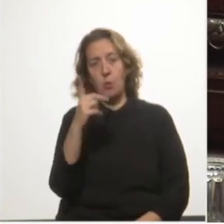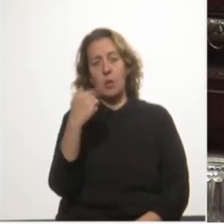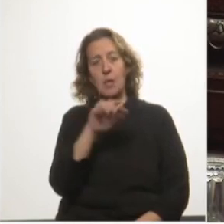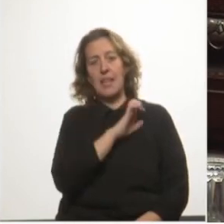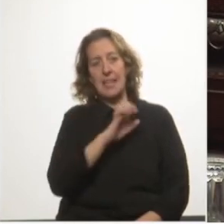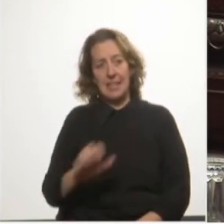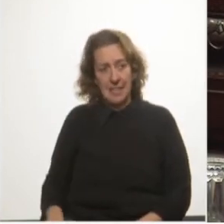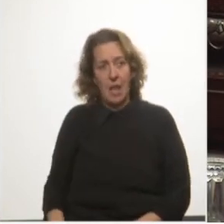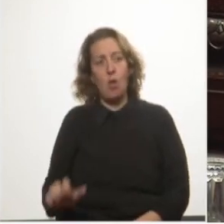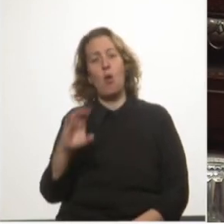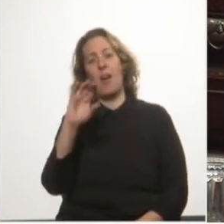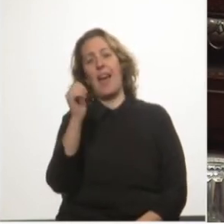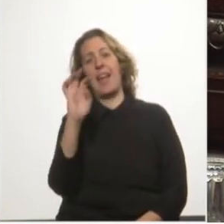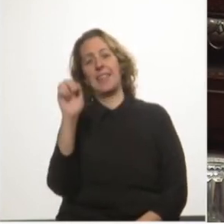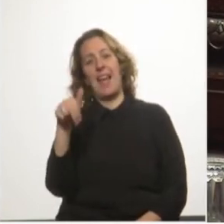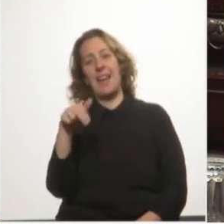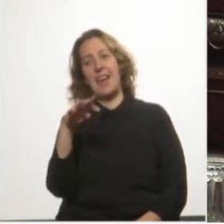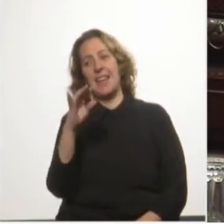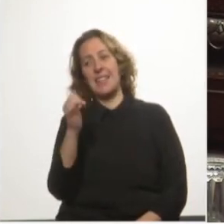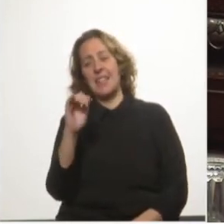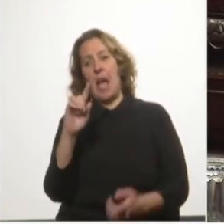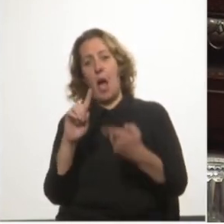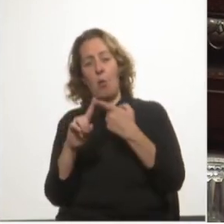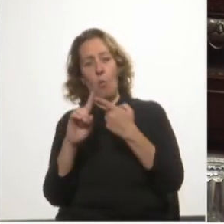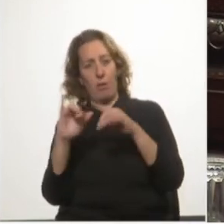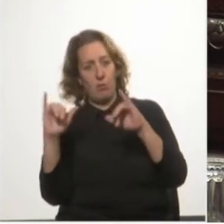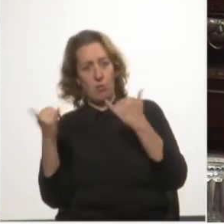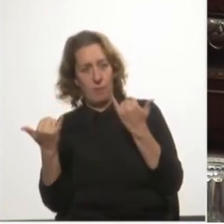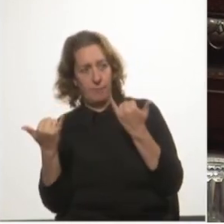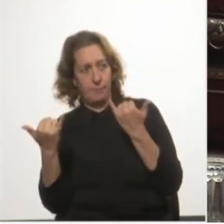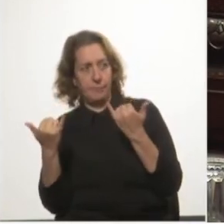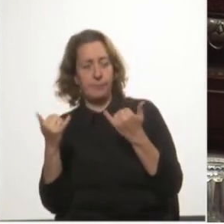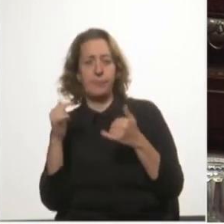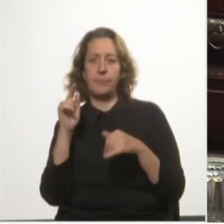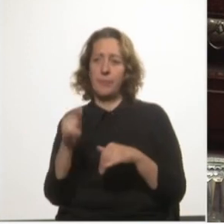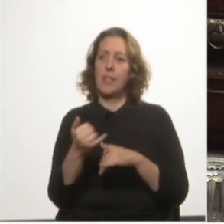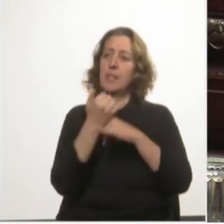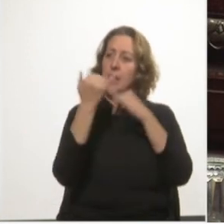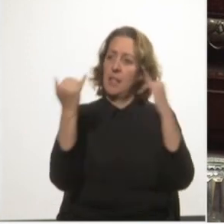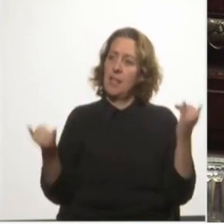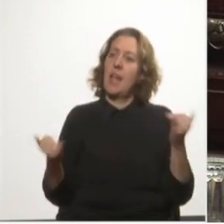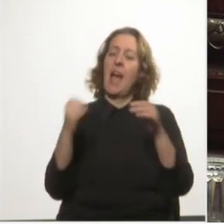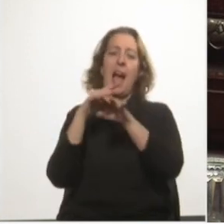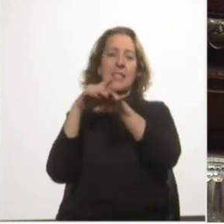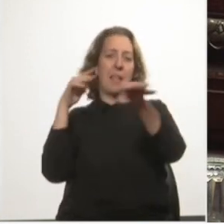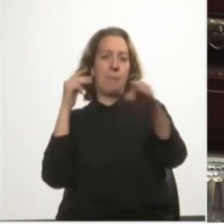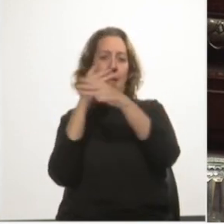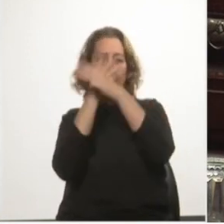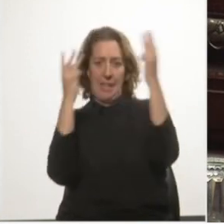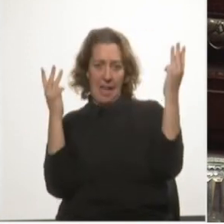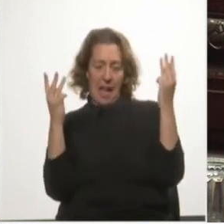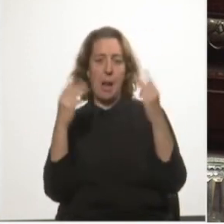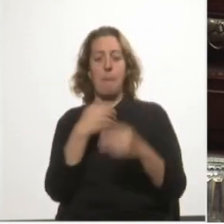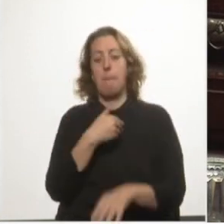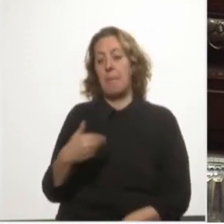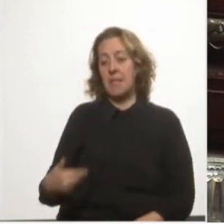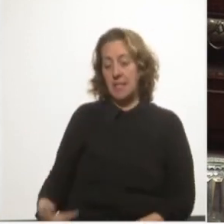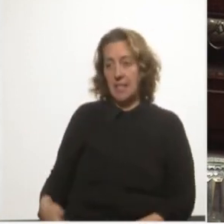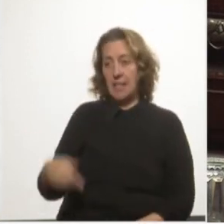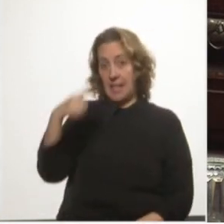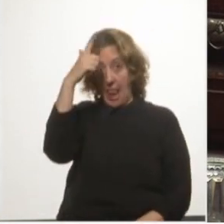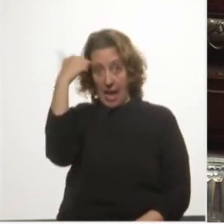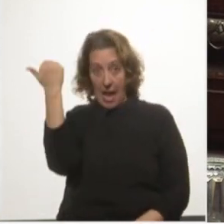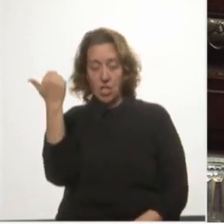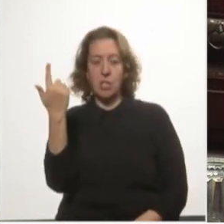y Católico Nací habían alcanzado un acuerdo. Aquel día, ante la Asamblea General, el presidente de la calle Pou dijo que, gracias